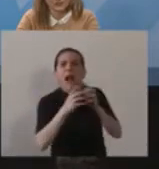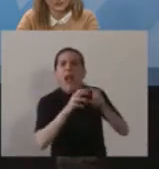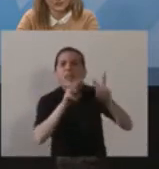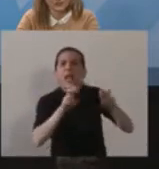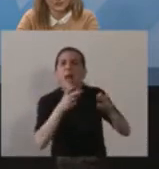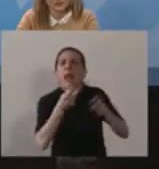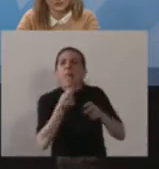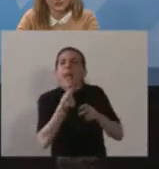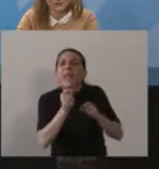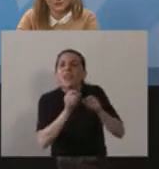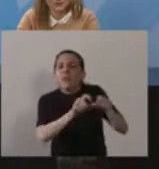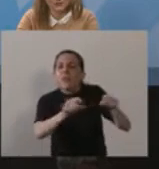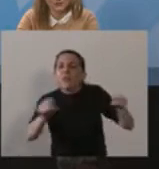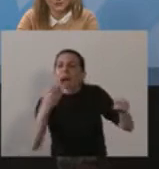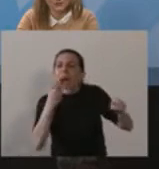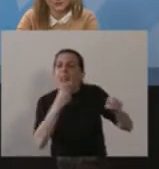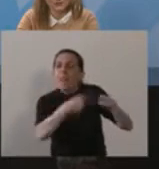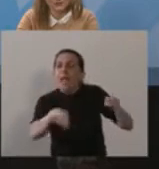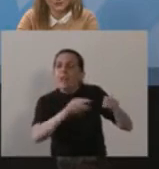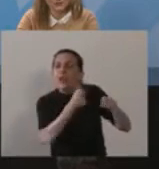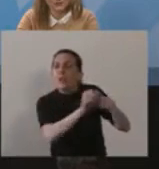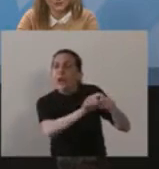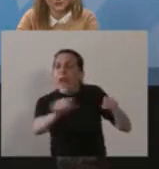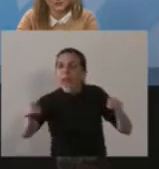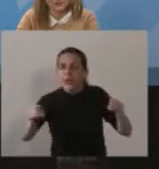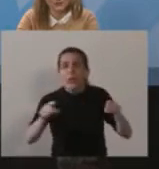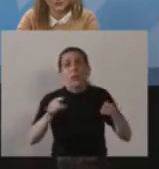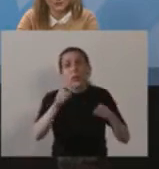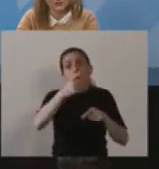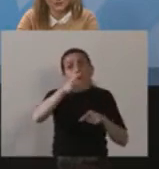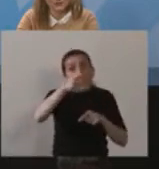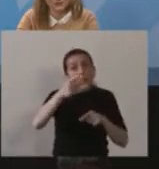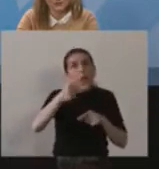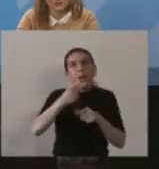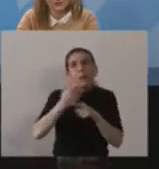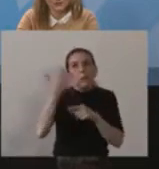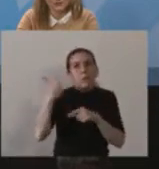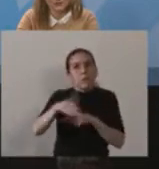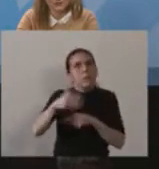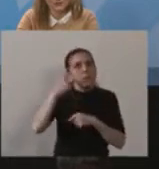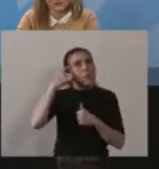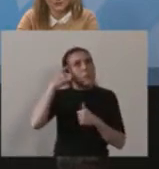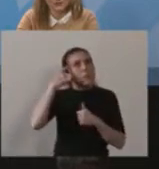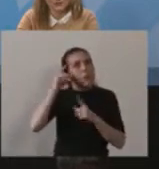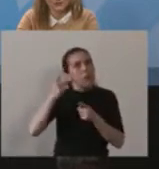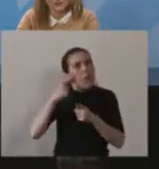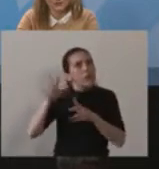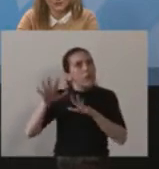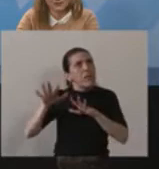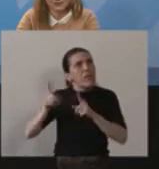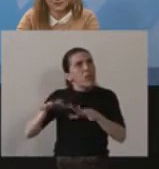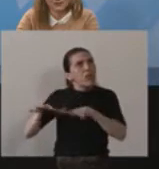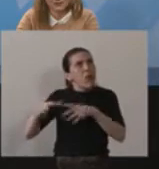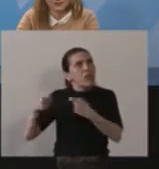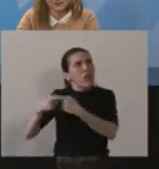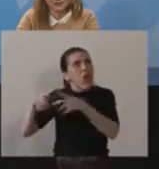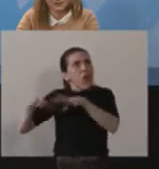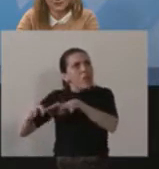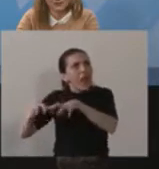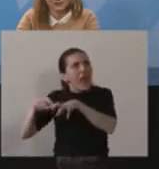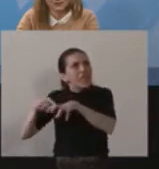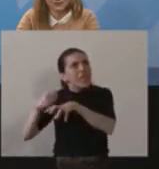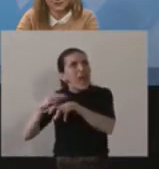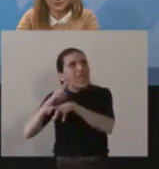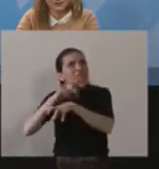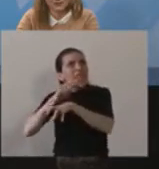Si usted, a partir de esta expropiación, se plantea también mantener como un precio base